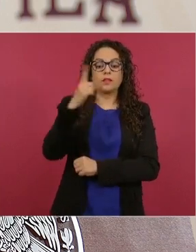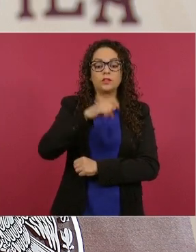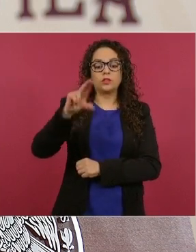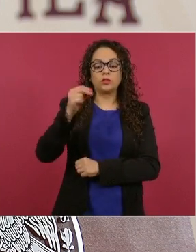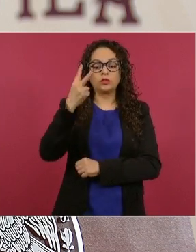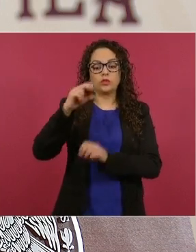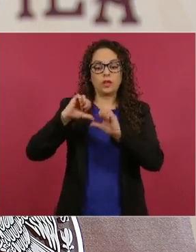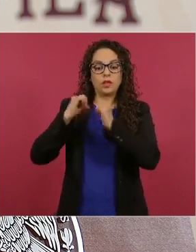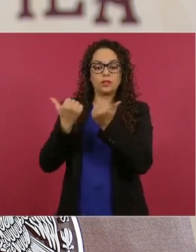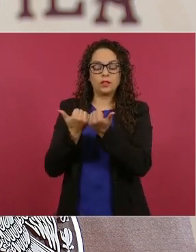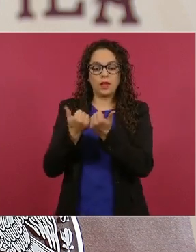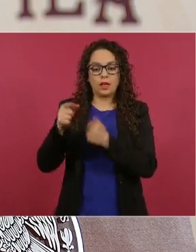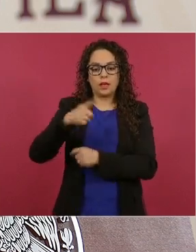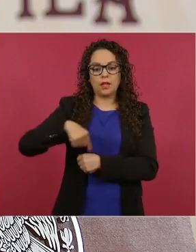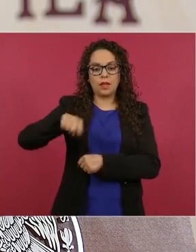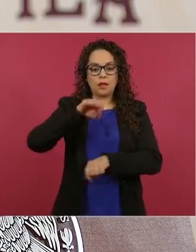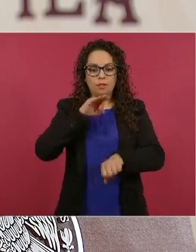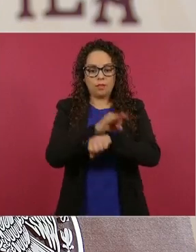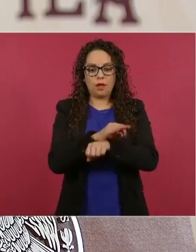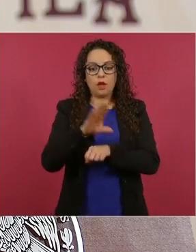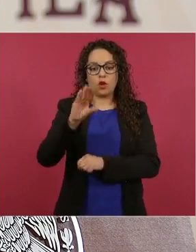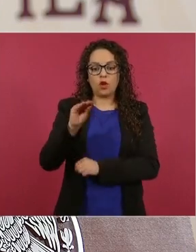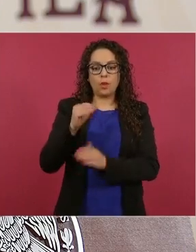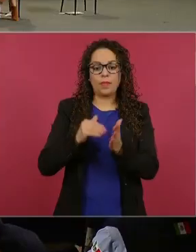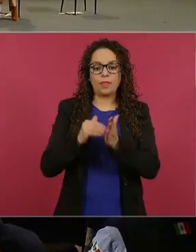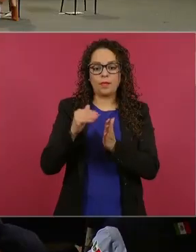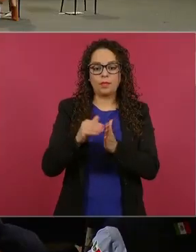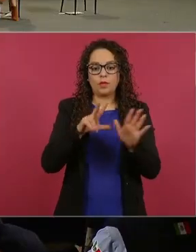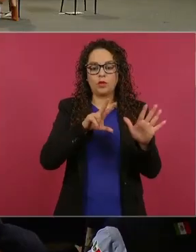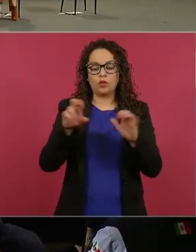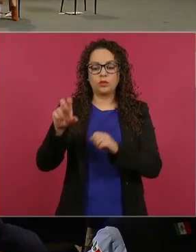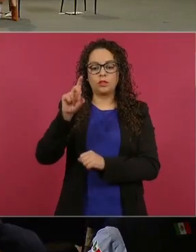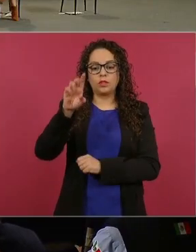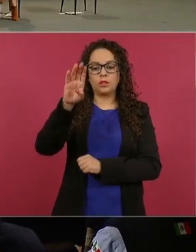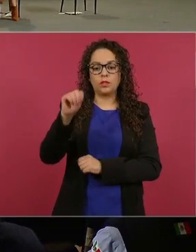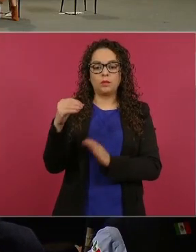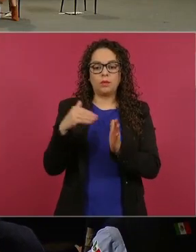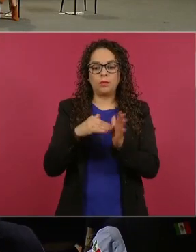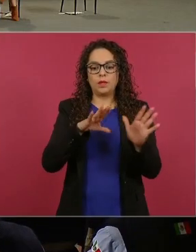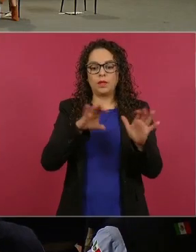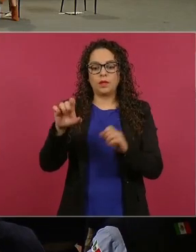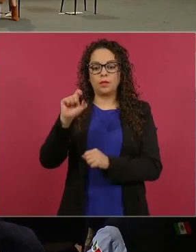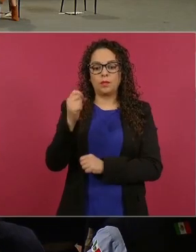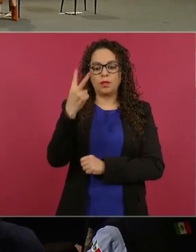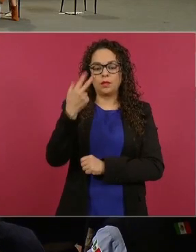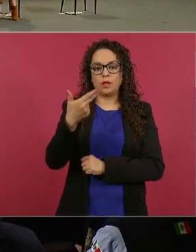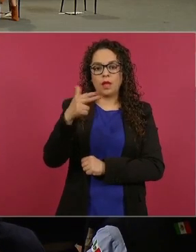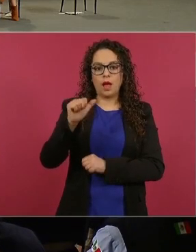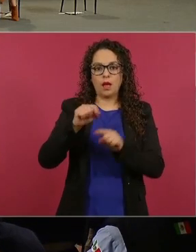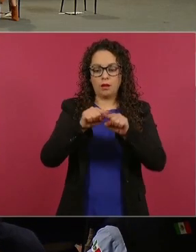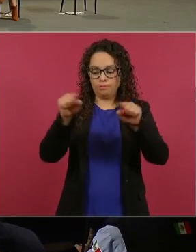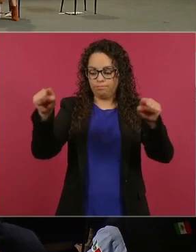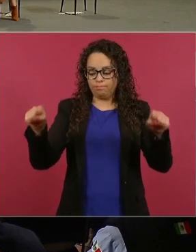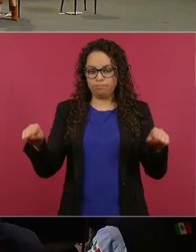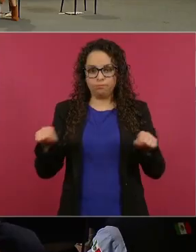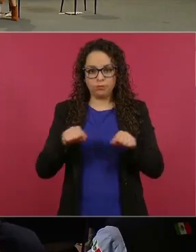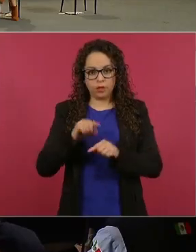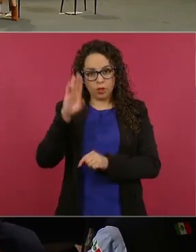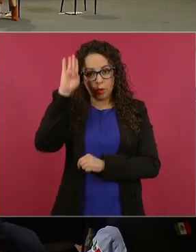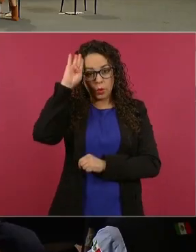áreas naturales protegidas con una superficie de 90 millones 839 mil 522 hectáreas. Ahora,